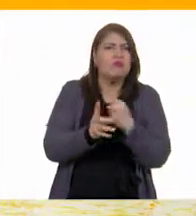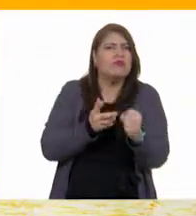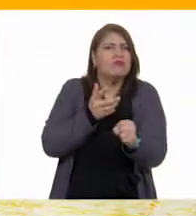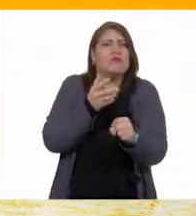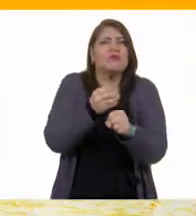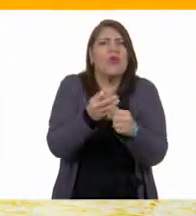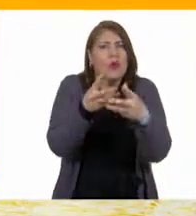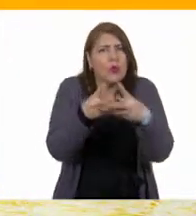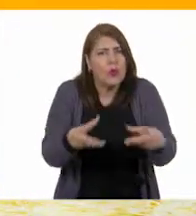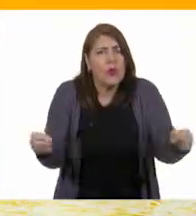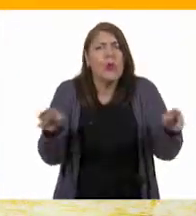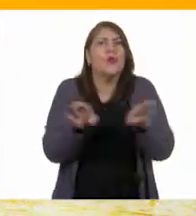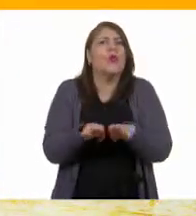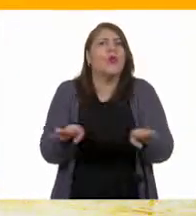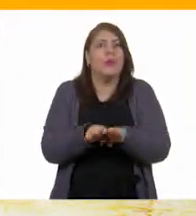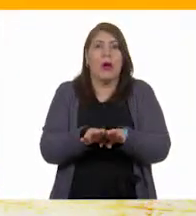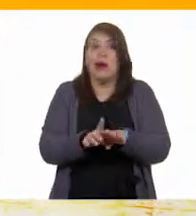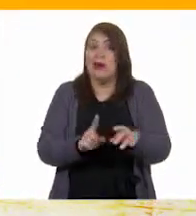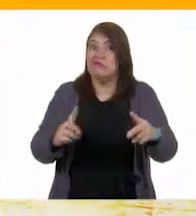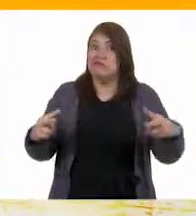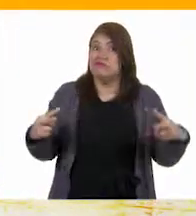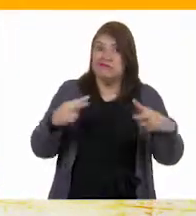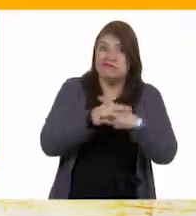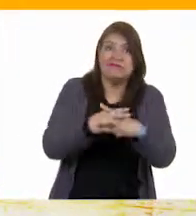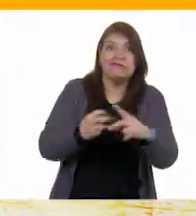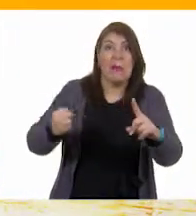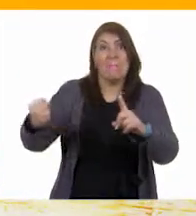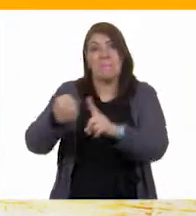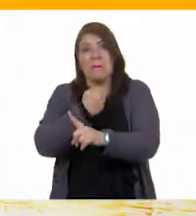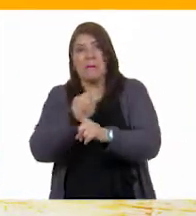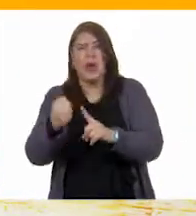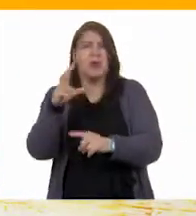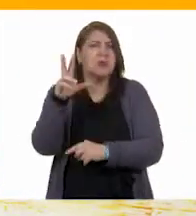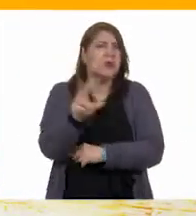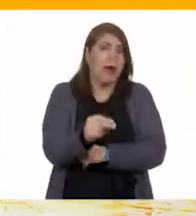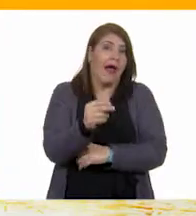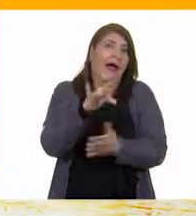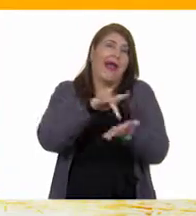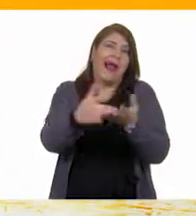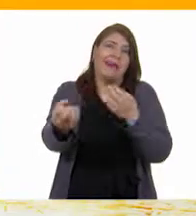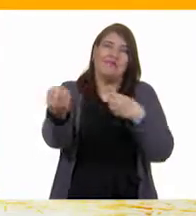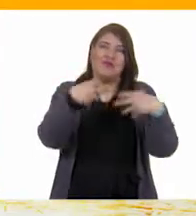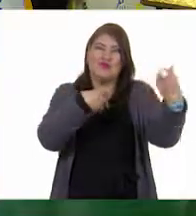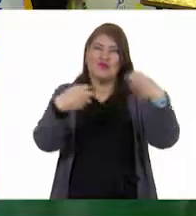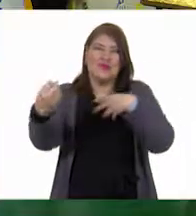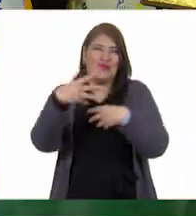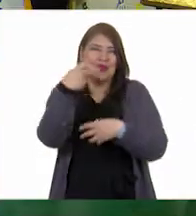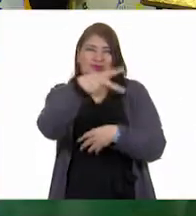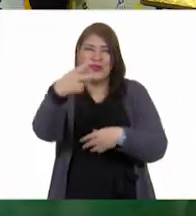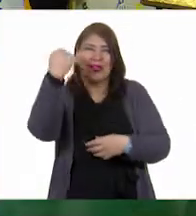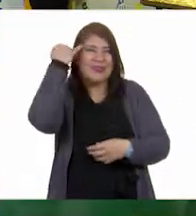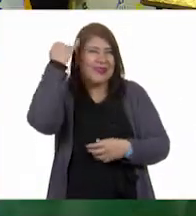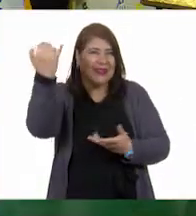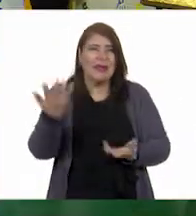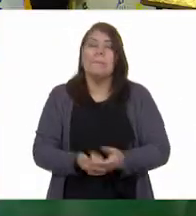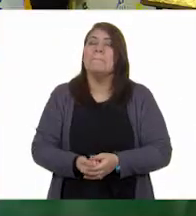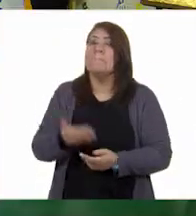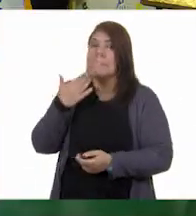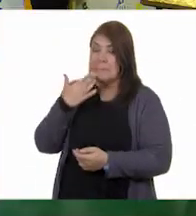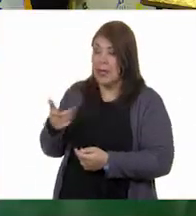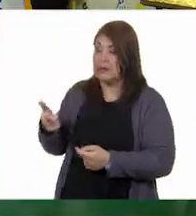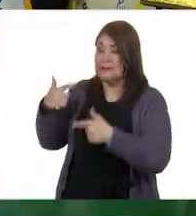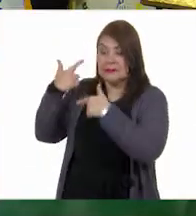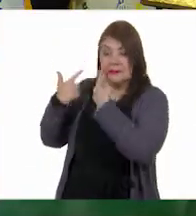sin pelear o golpear. ¡Qué bueno que nos comparten sus ideas! Tienes mucha razón, Gloria.